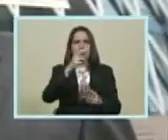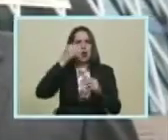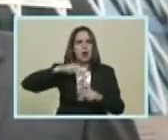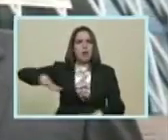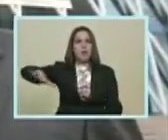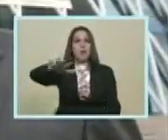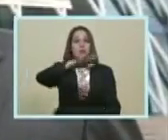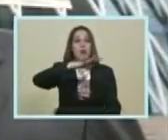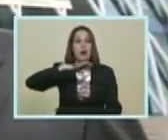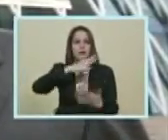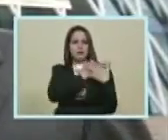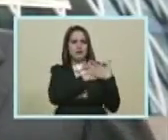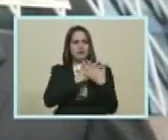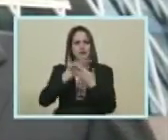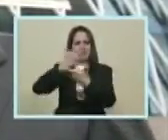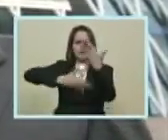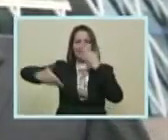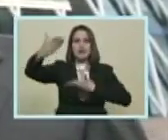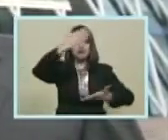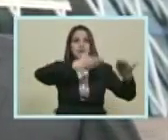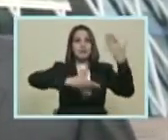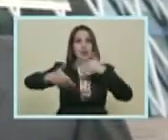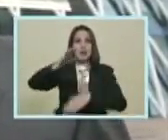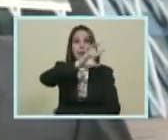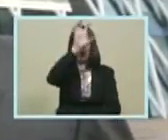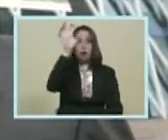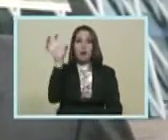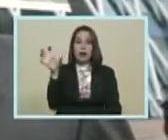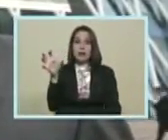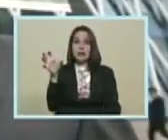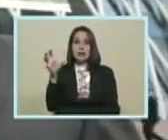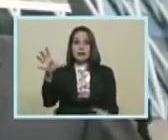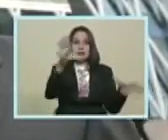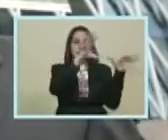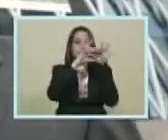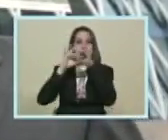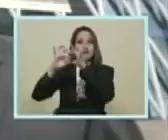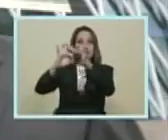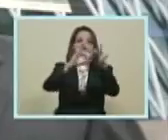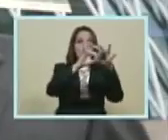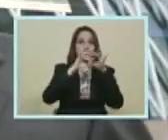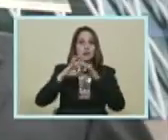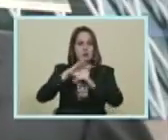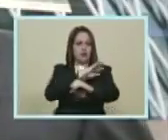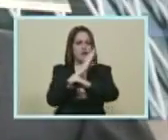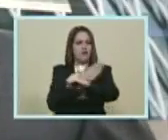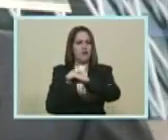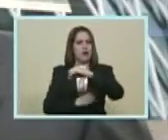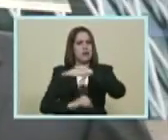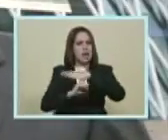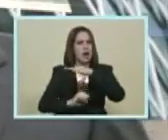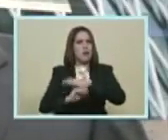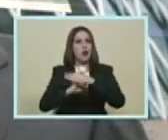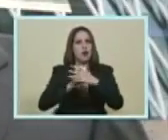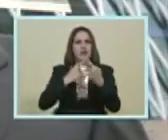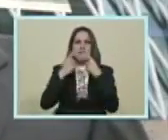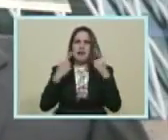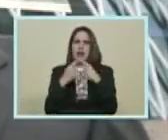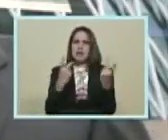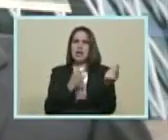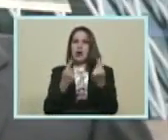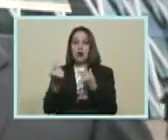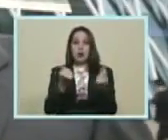cooperación Entre los países Para la complementariedad De las distintas economías Y